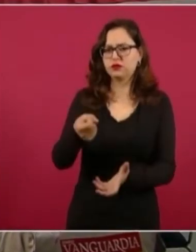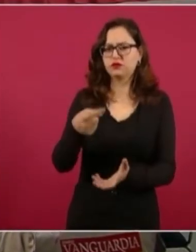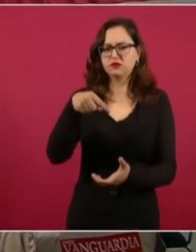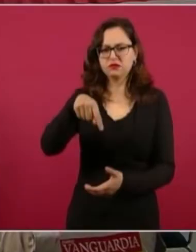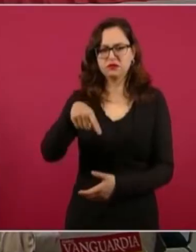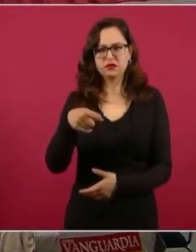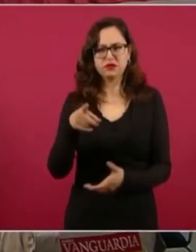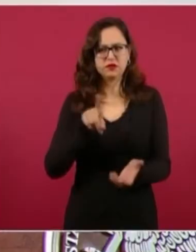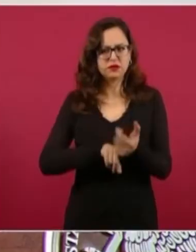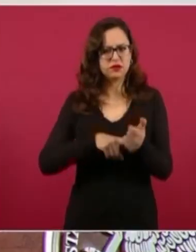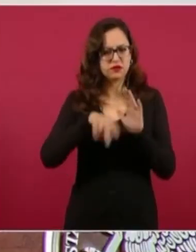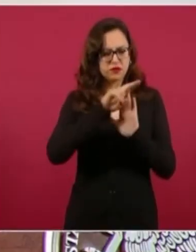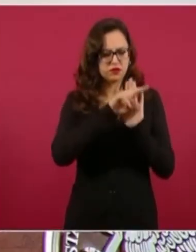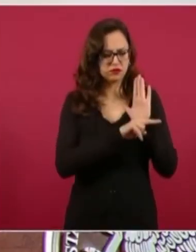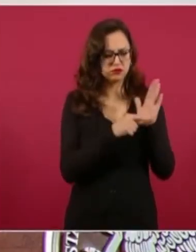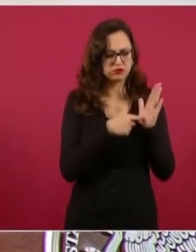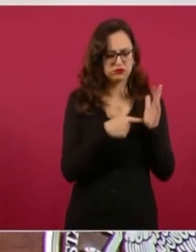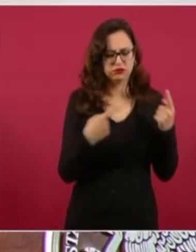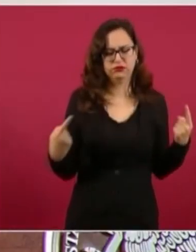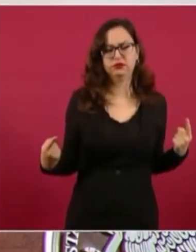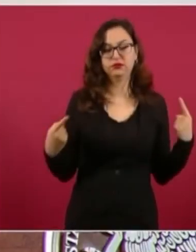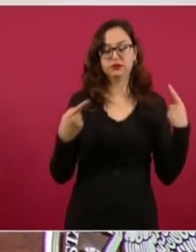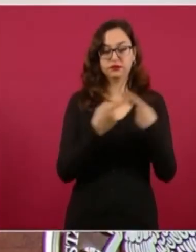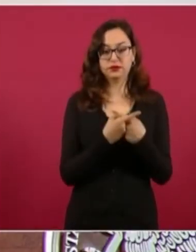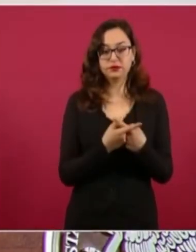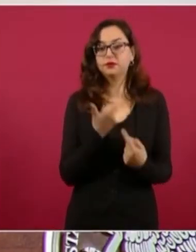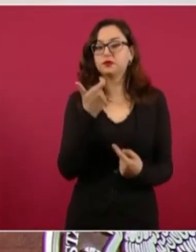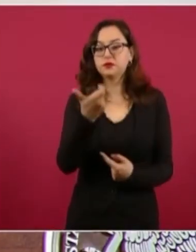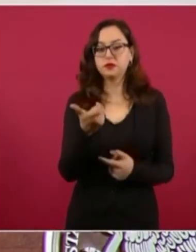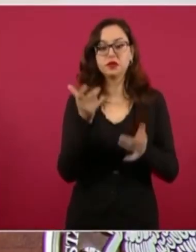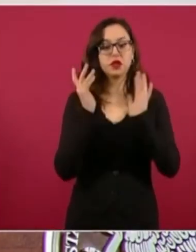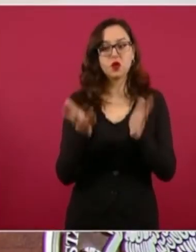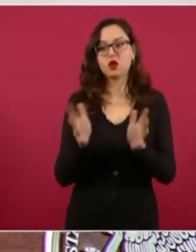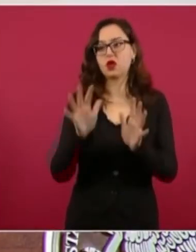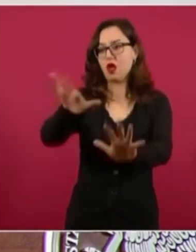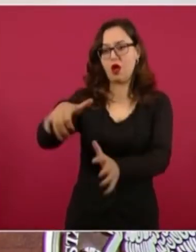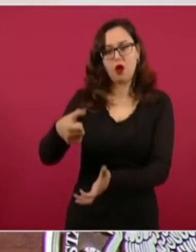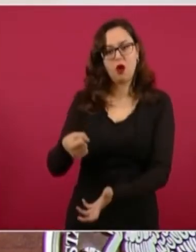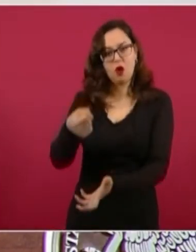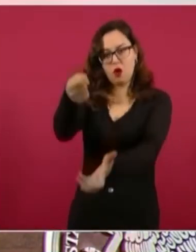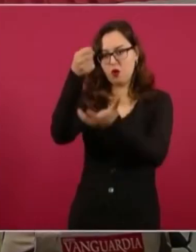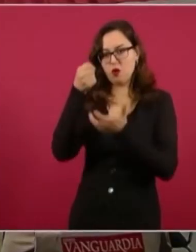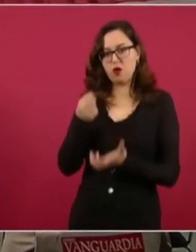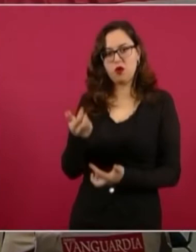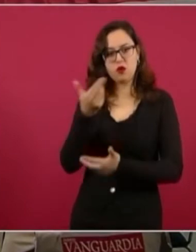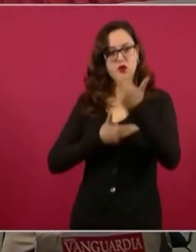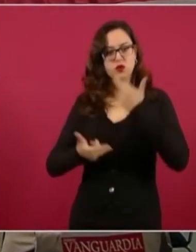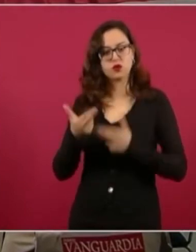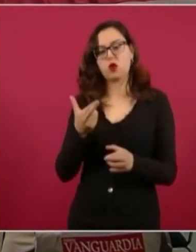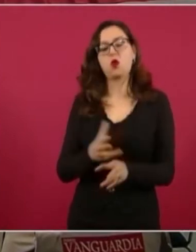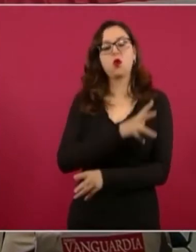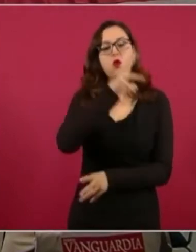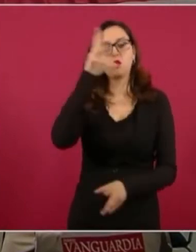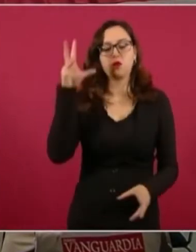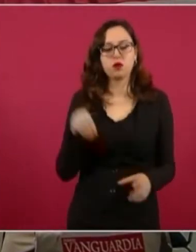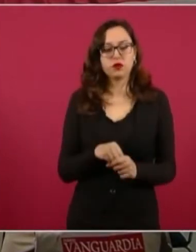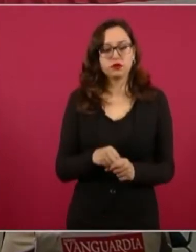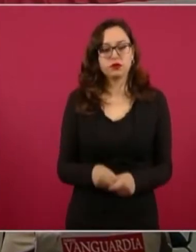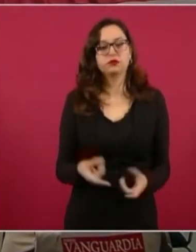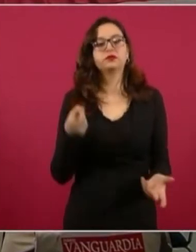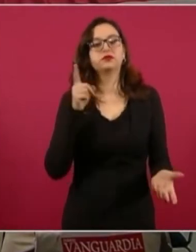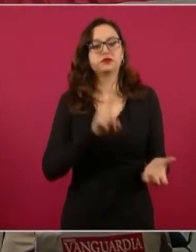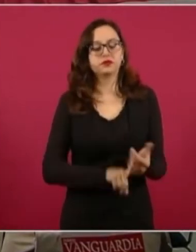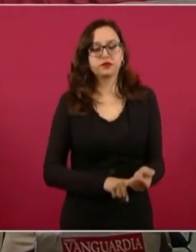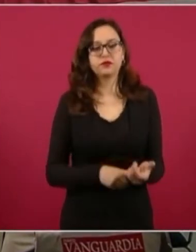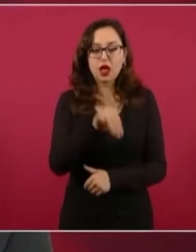millones de pesos. Salcedo Aquino informó que se busca aclarar el paradero de alrededor de 9.500 millones de pesos